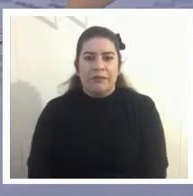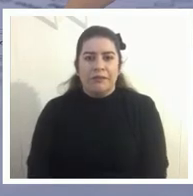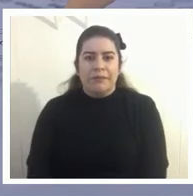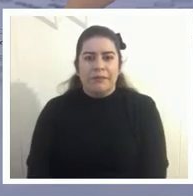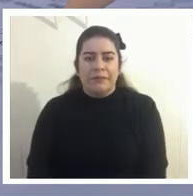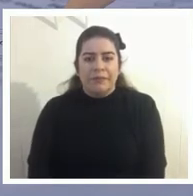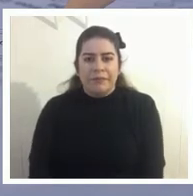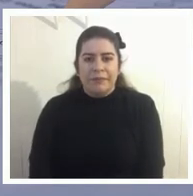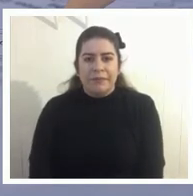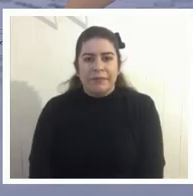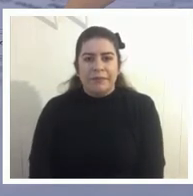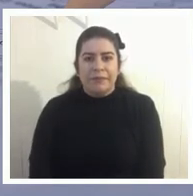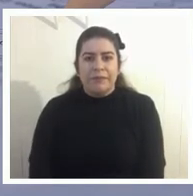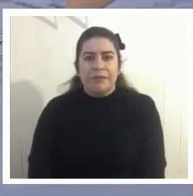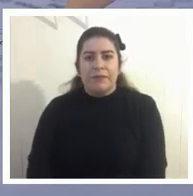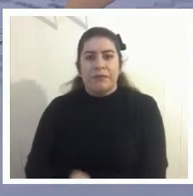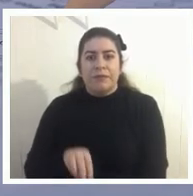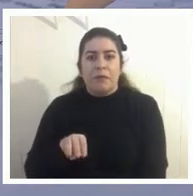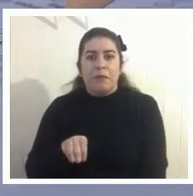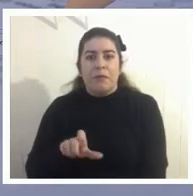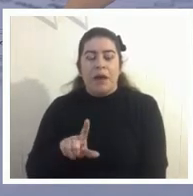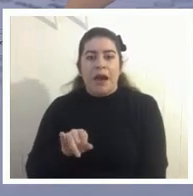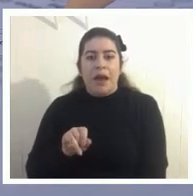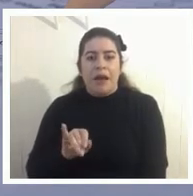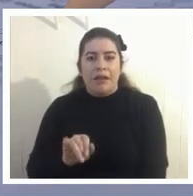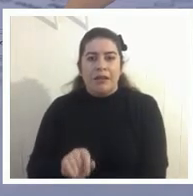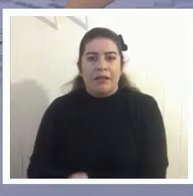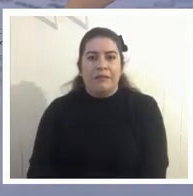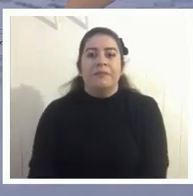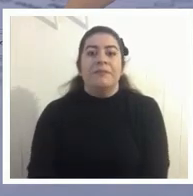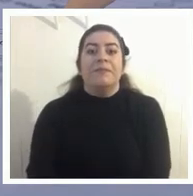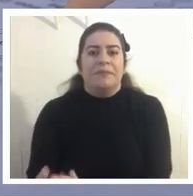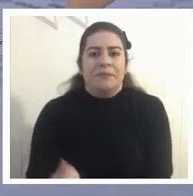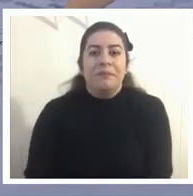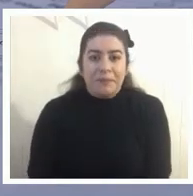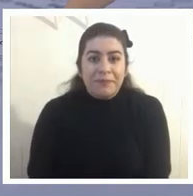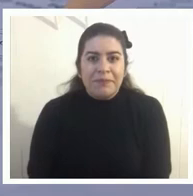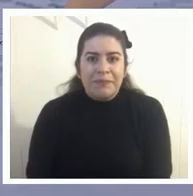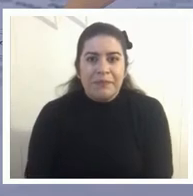como Melanie estaba mencionando O'Neill